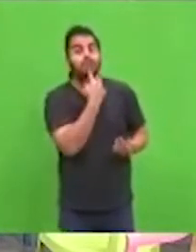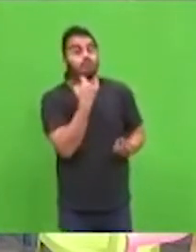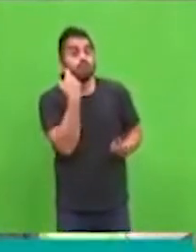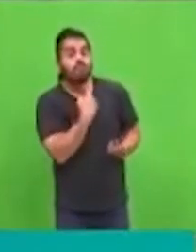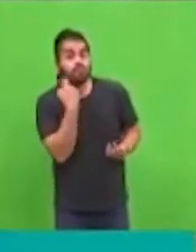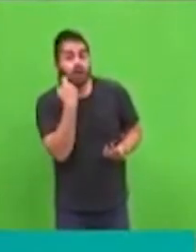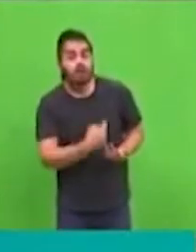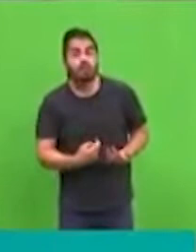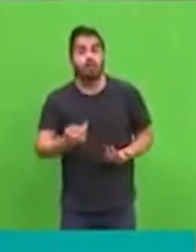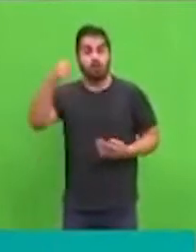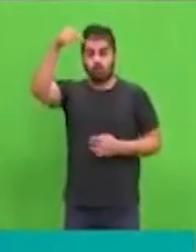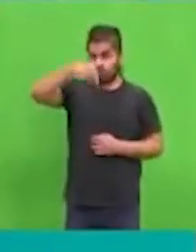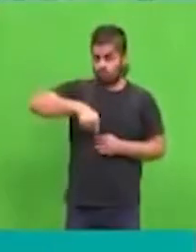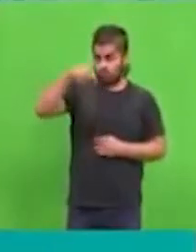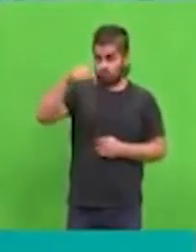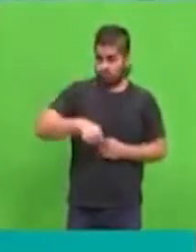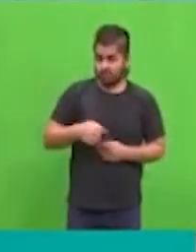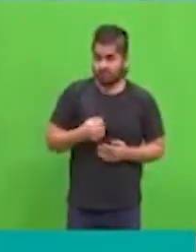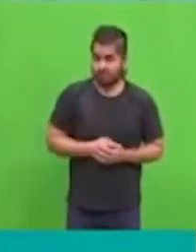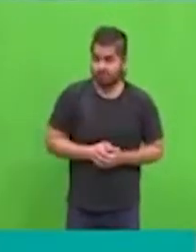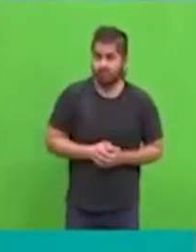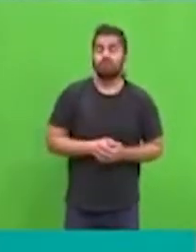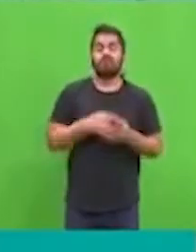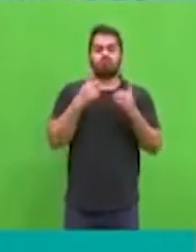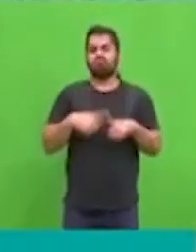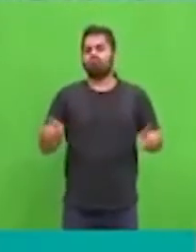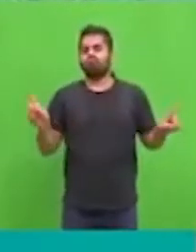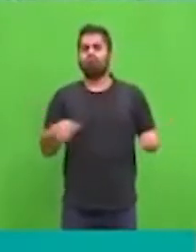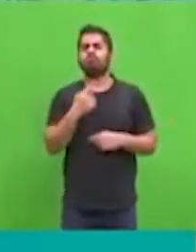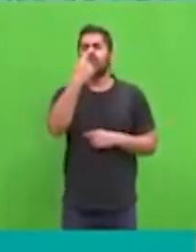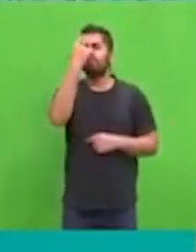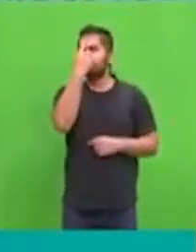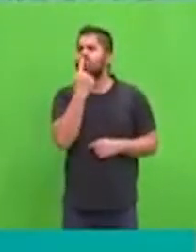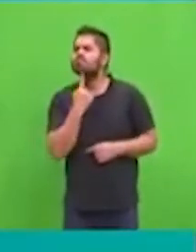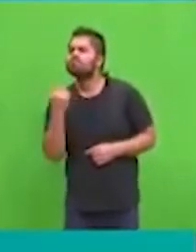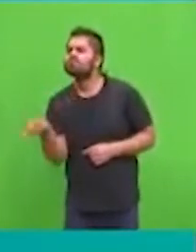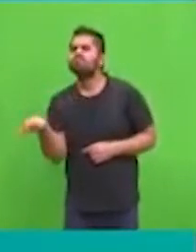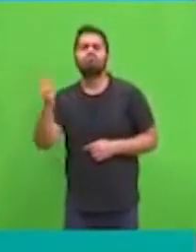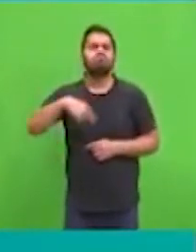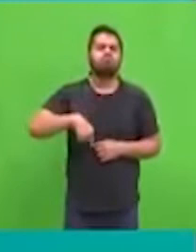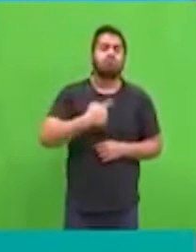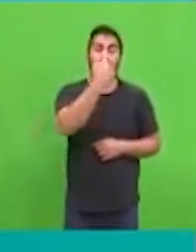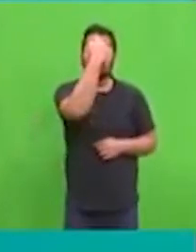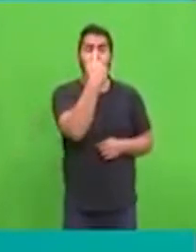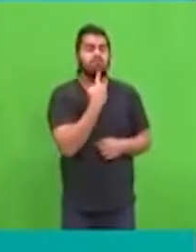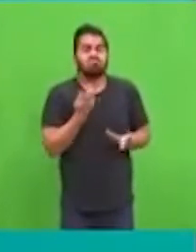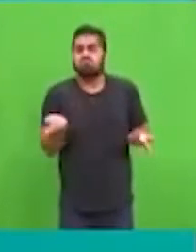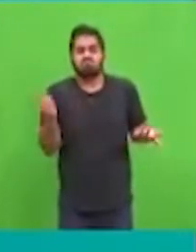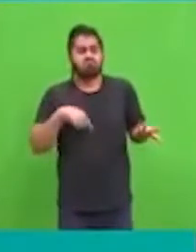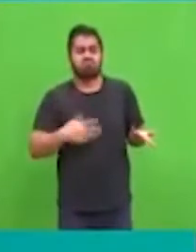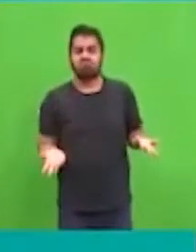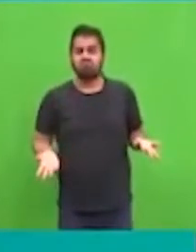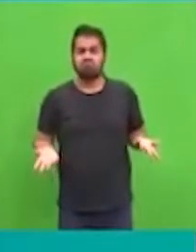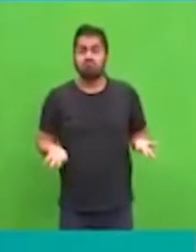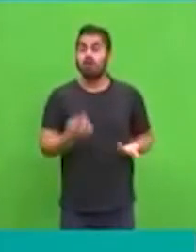enfermeros, todos que son también servicios brindados por el Estado como para un poco ponernos en la piel de estas personas. Este programa se llama Yo